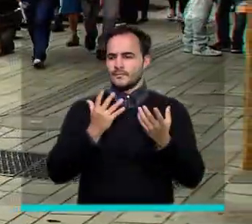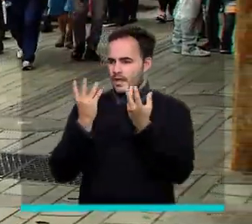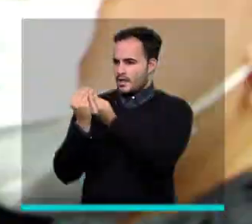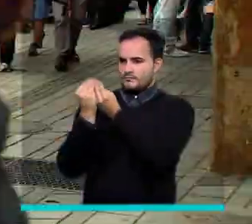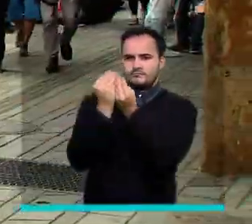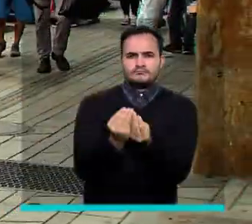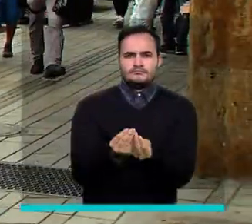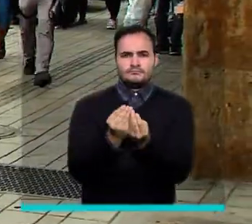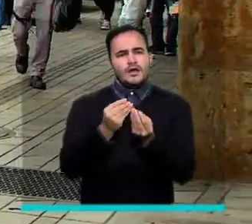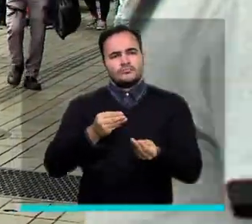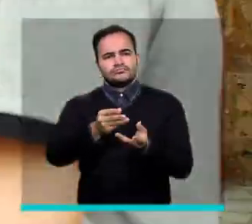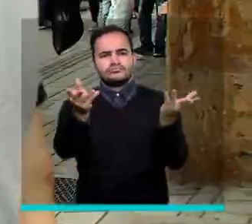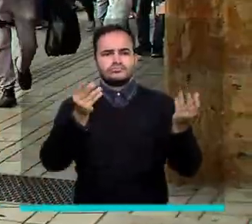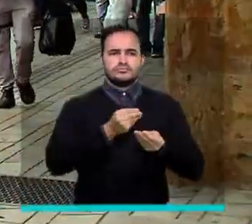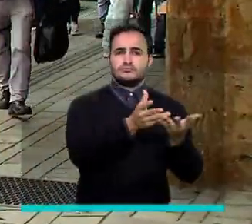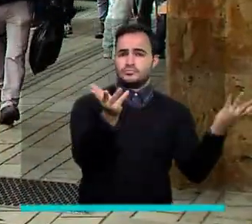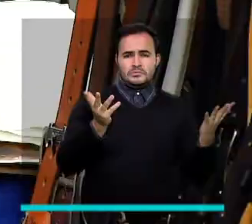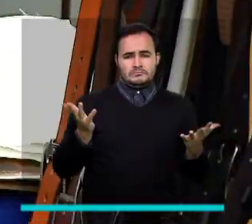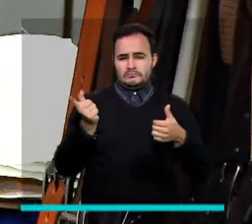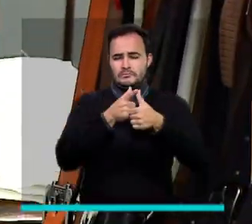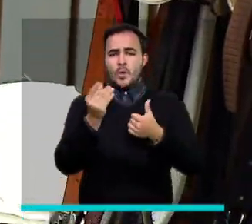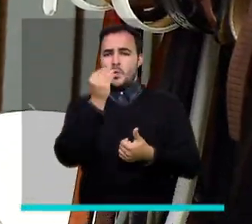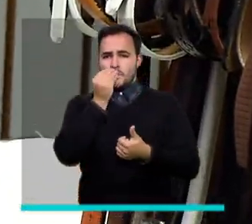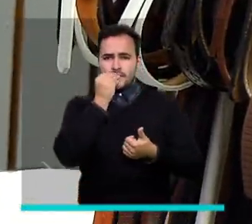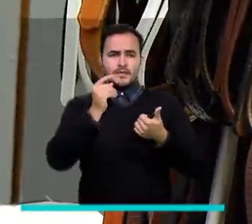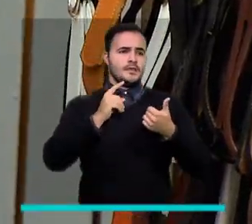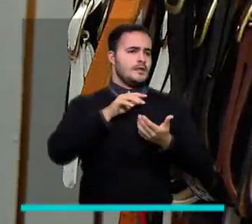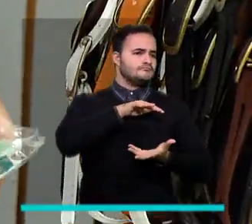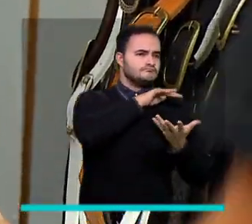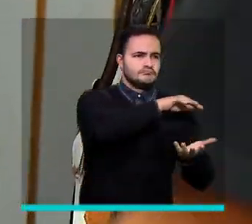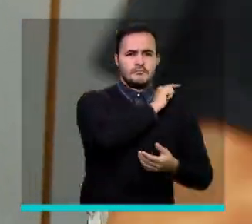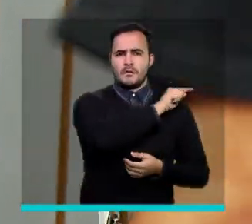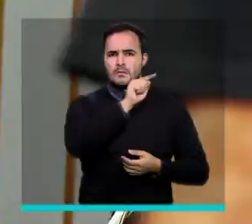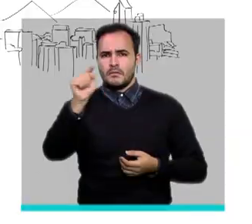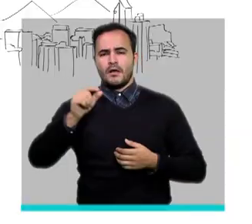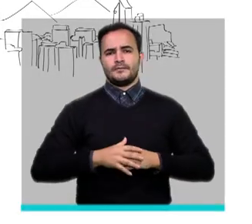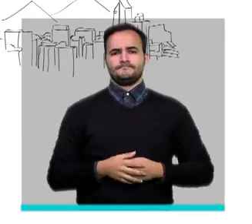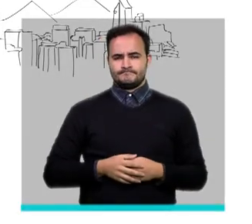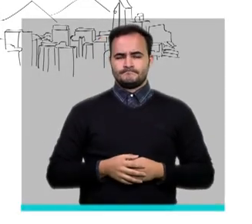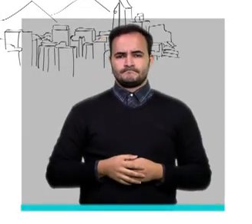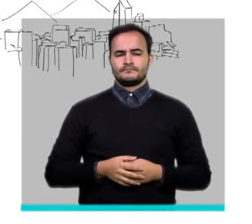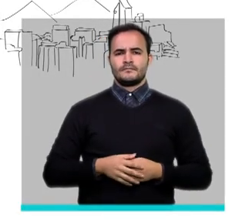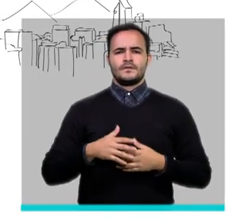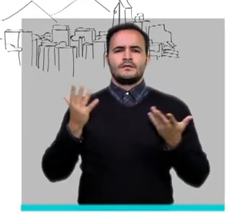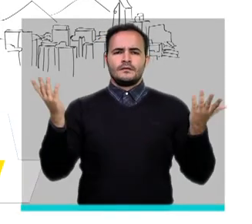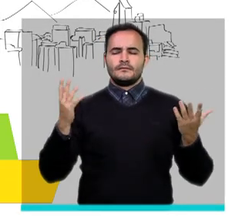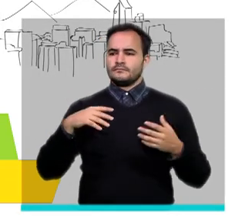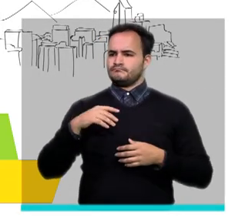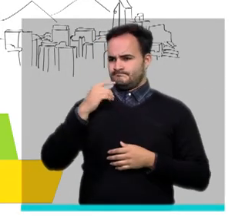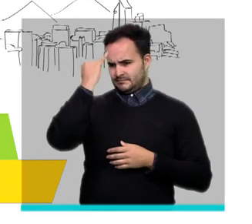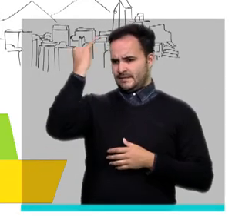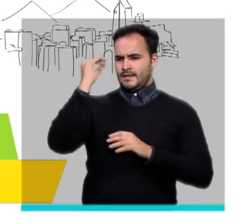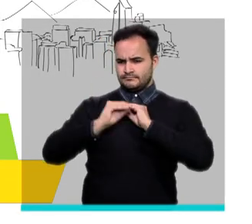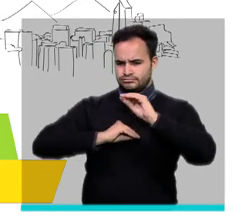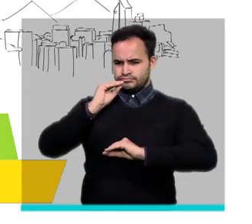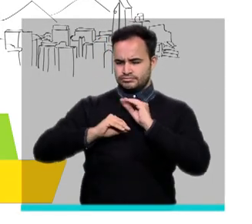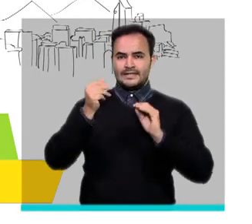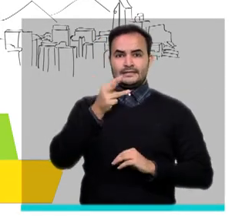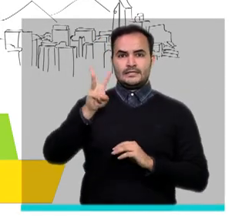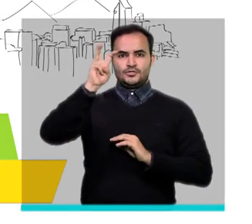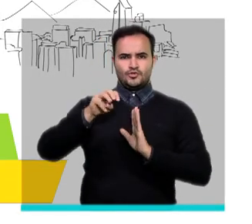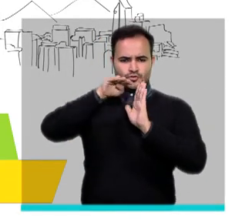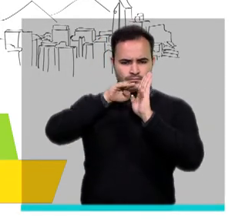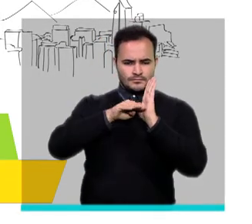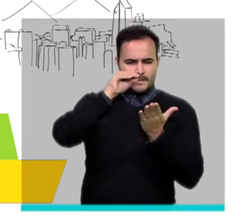alimentos y de paquetes alimentarios. Logramos construir 18 protocolos